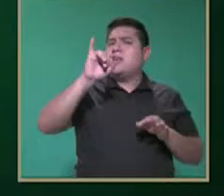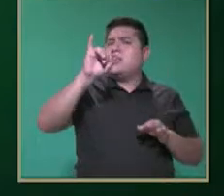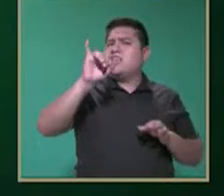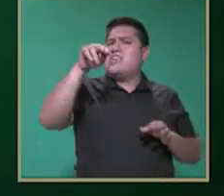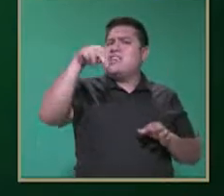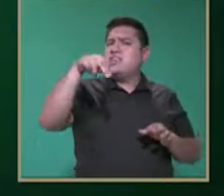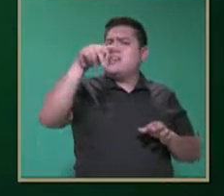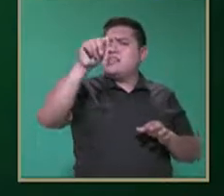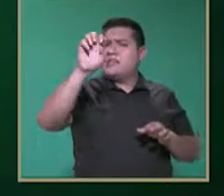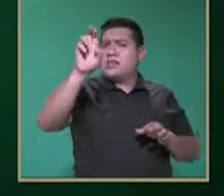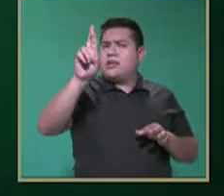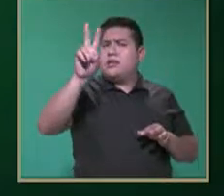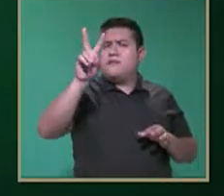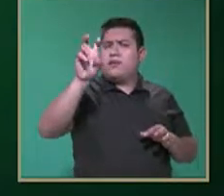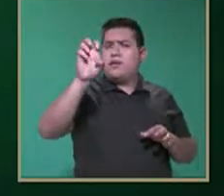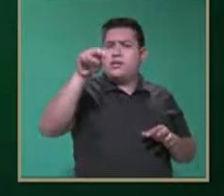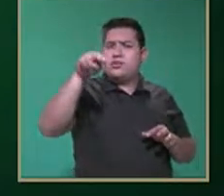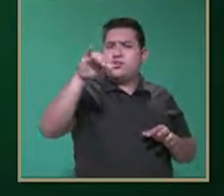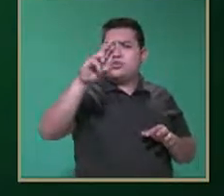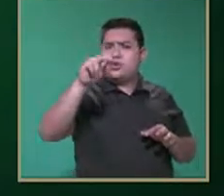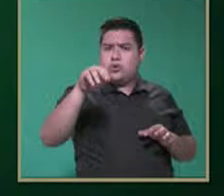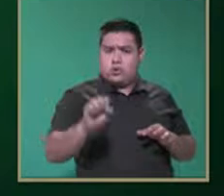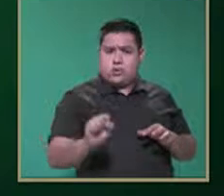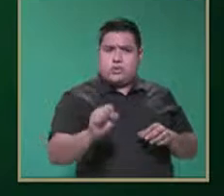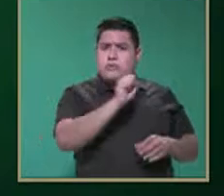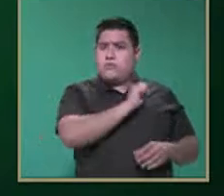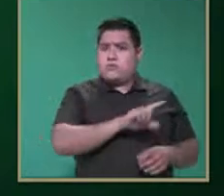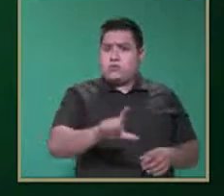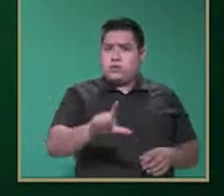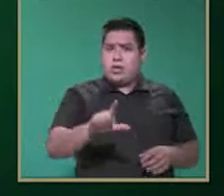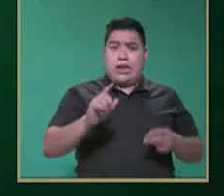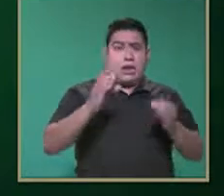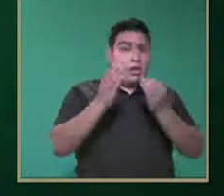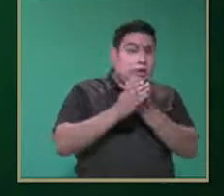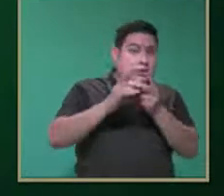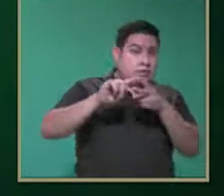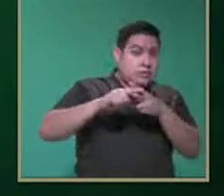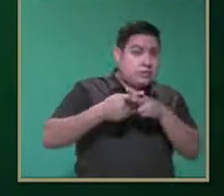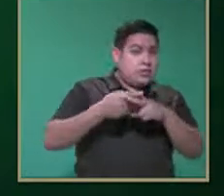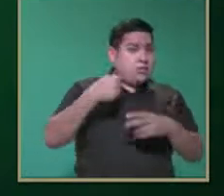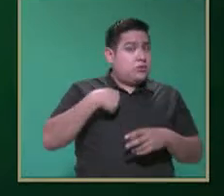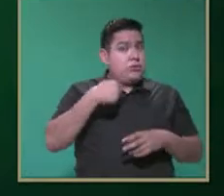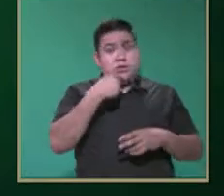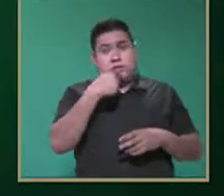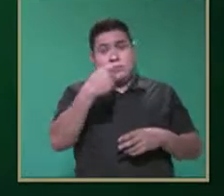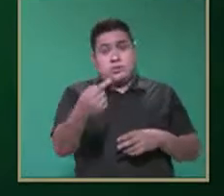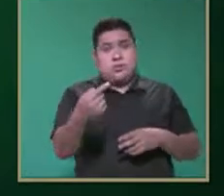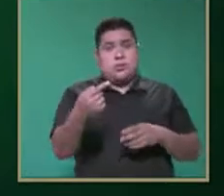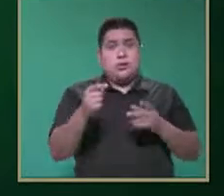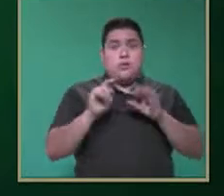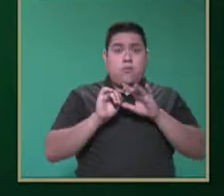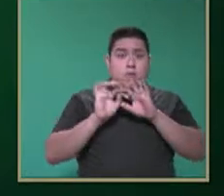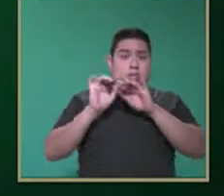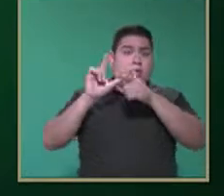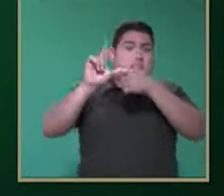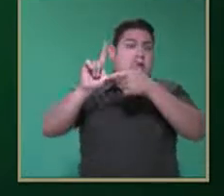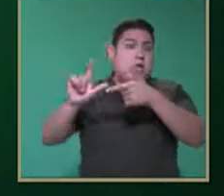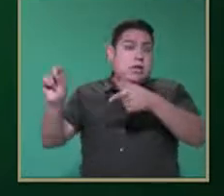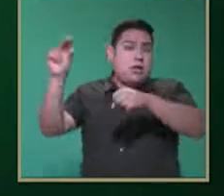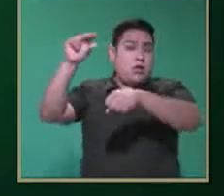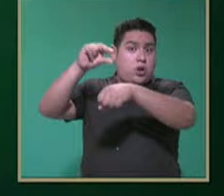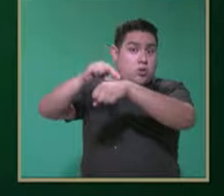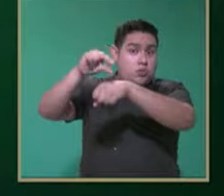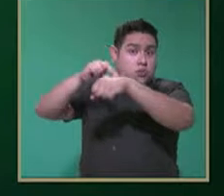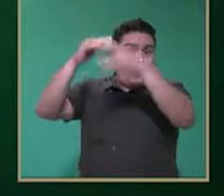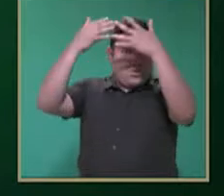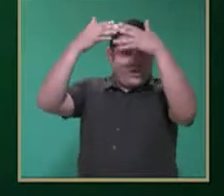profesionistas. Al iniciar esta clase les mencioné que pueden acudir con el neurólogo, con